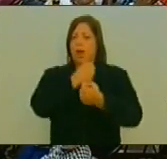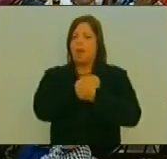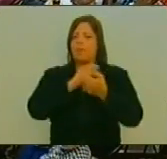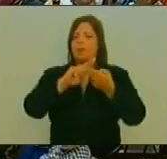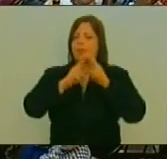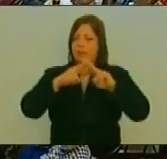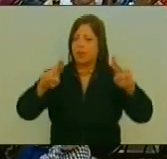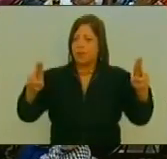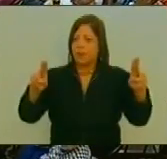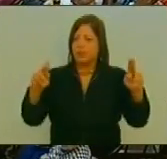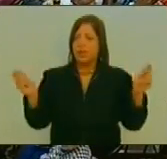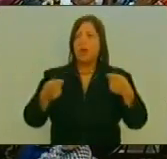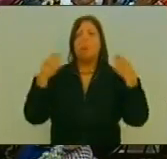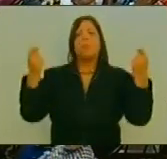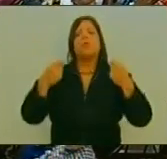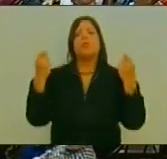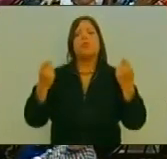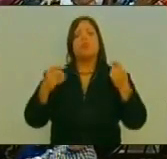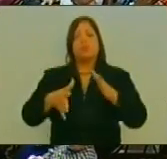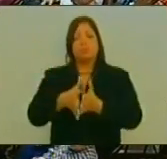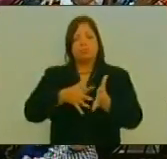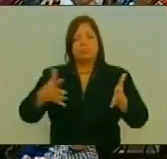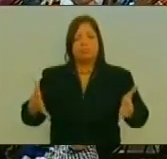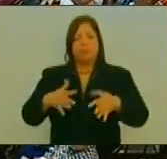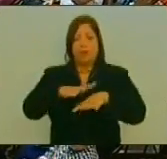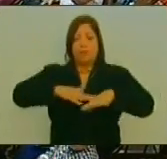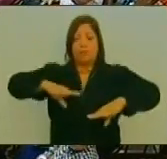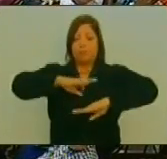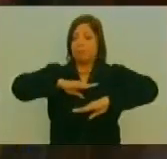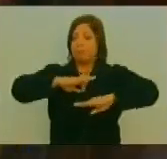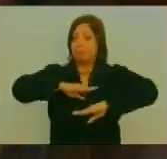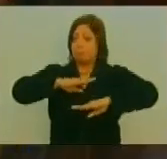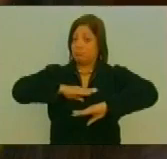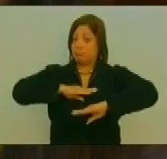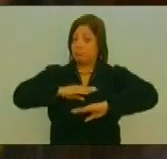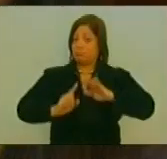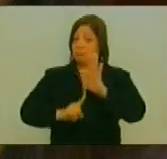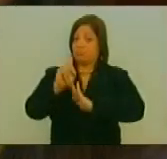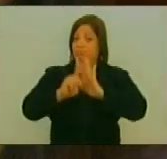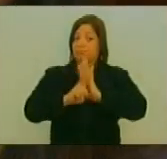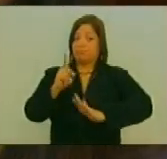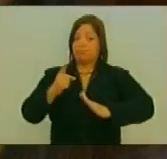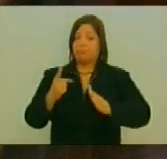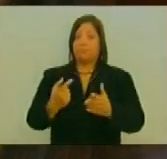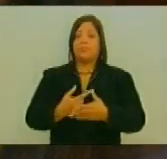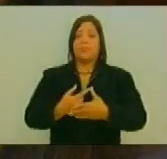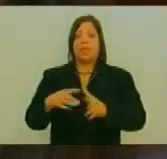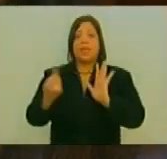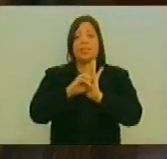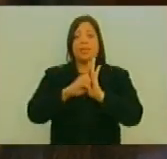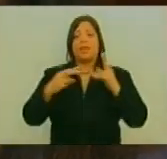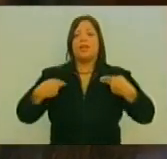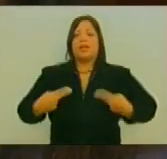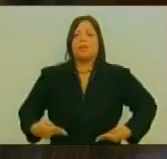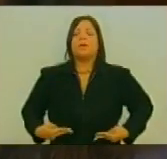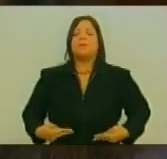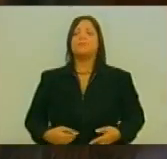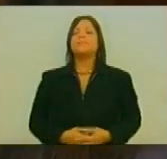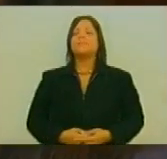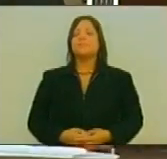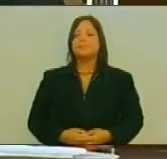paz La promoción De la prosperidad Y el bienestar Del pueblo Y la garantía De los derechos Humanos